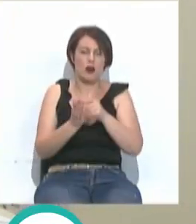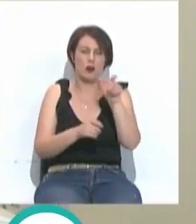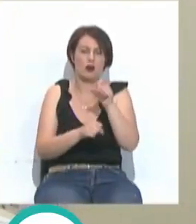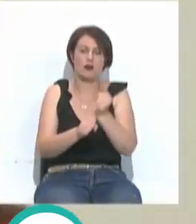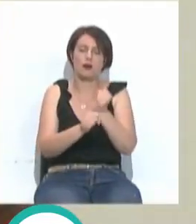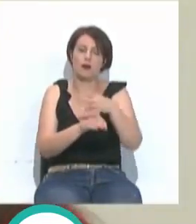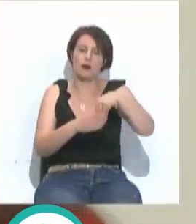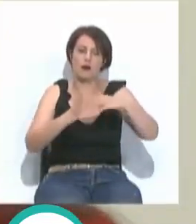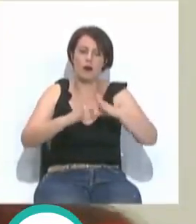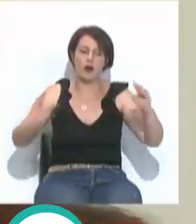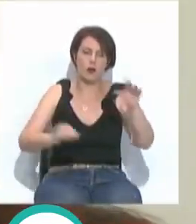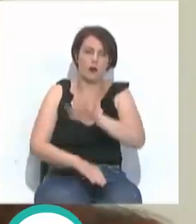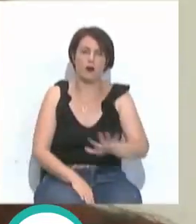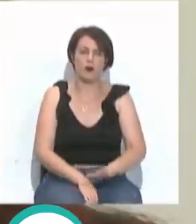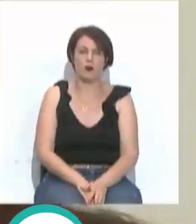en Andalucía.